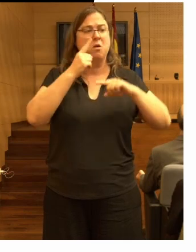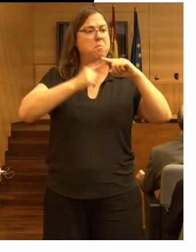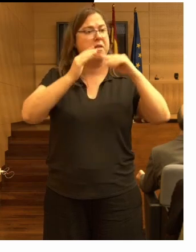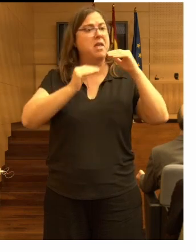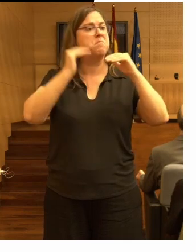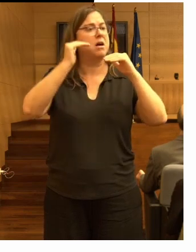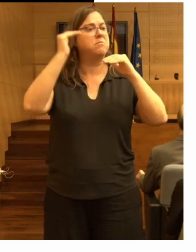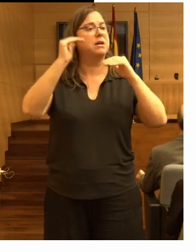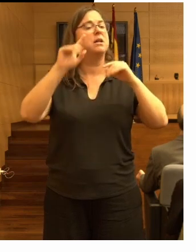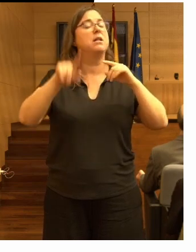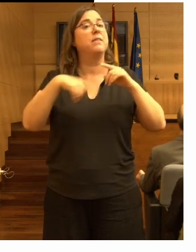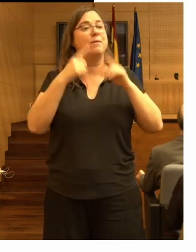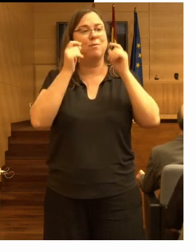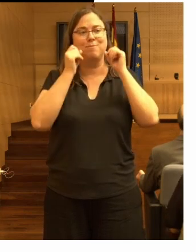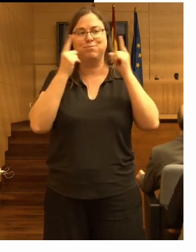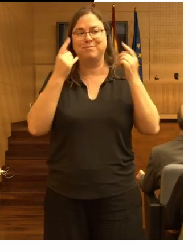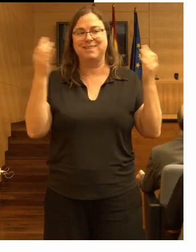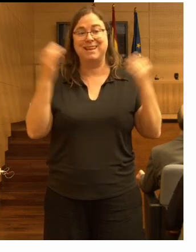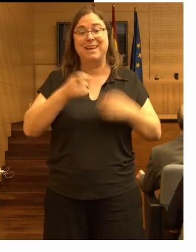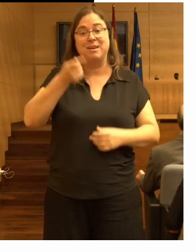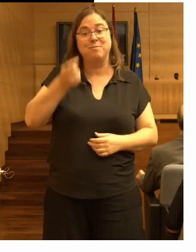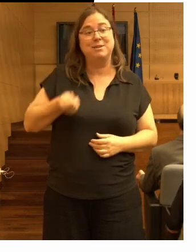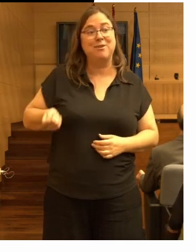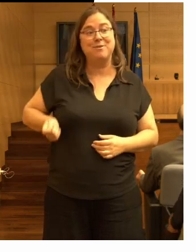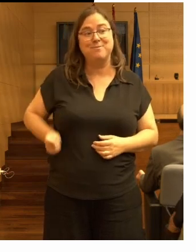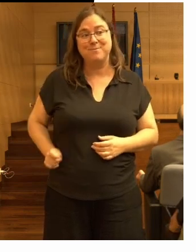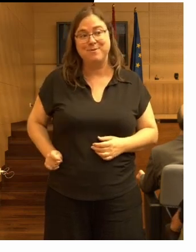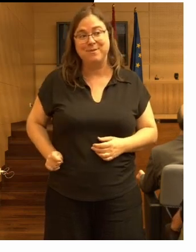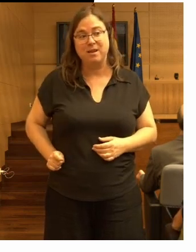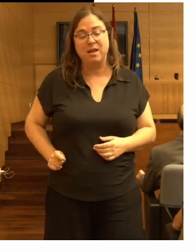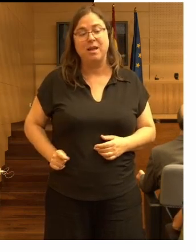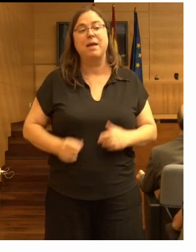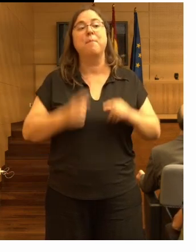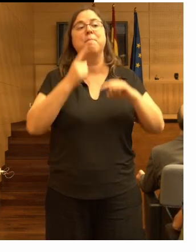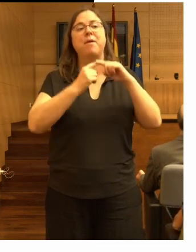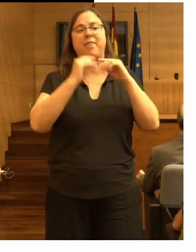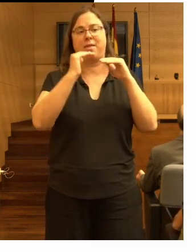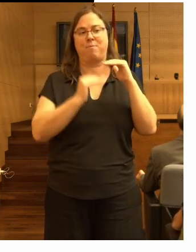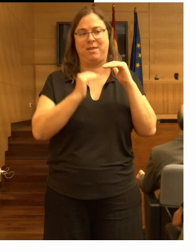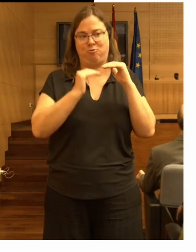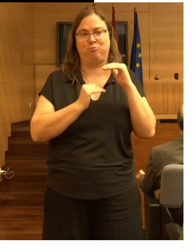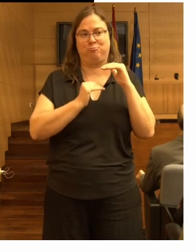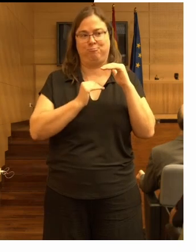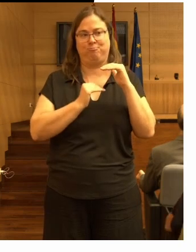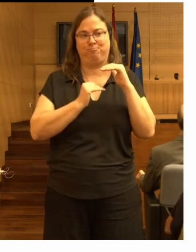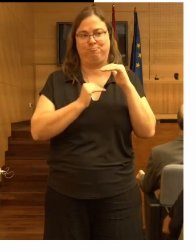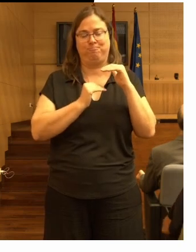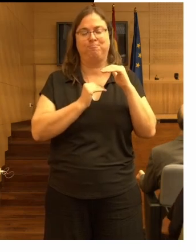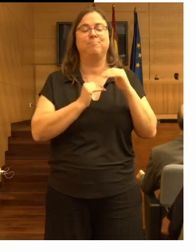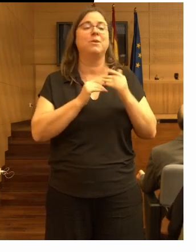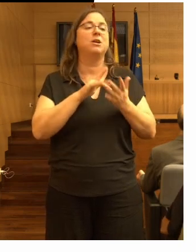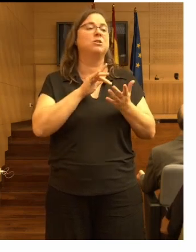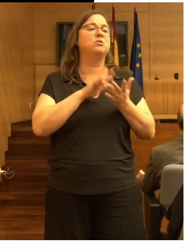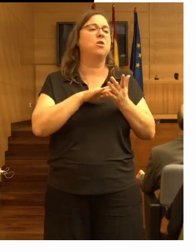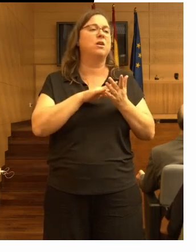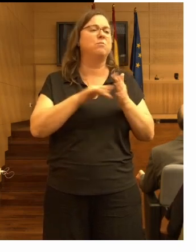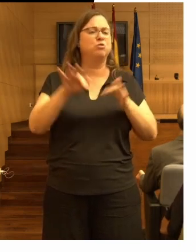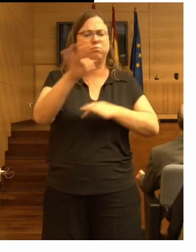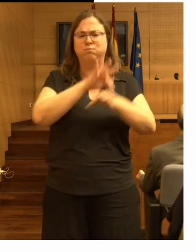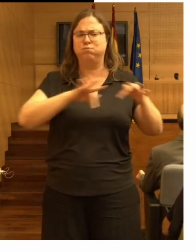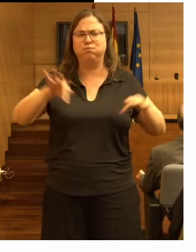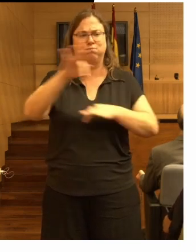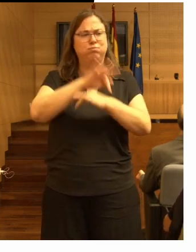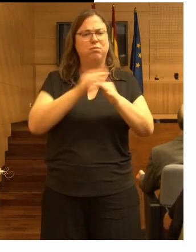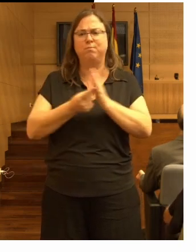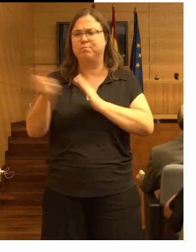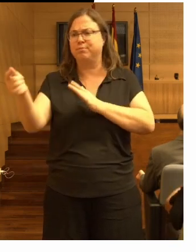luego se dieron cuenta de que el personal estaba bastante por debajo de la media había mucha rotación en el personal eso es